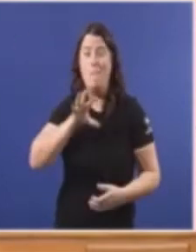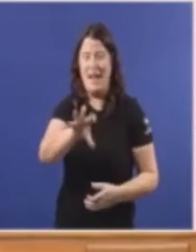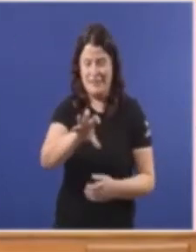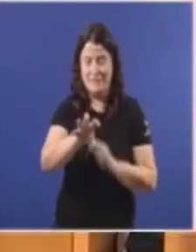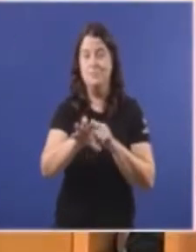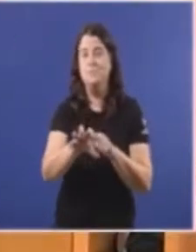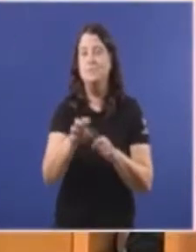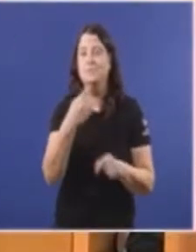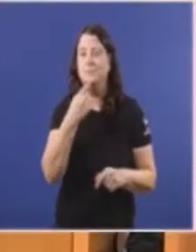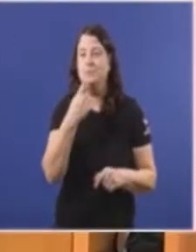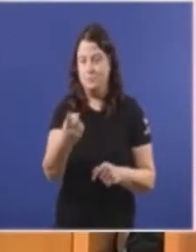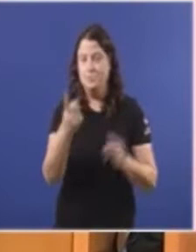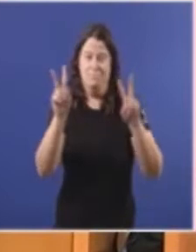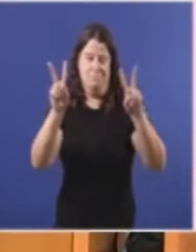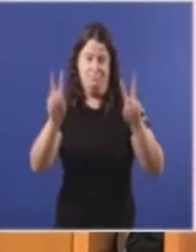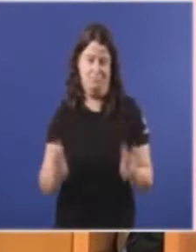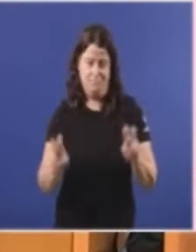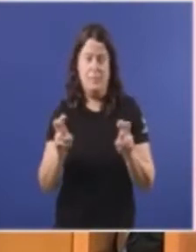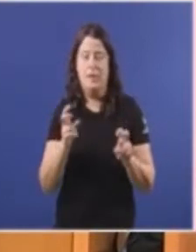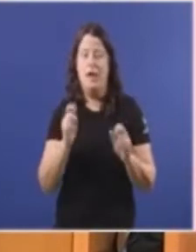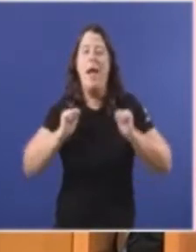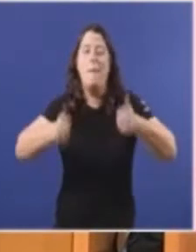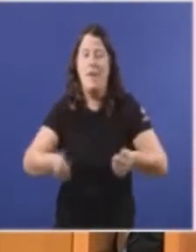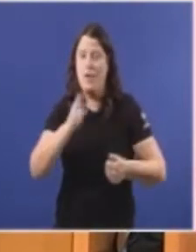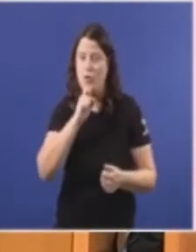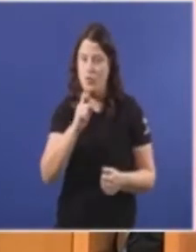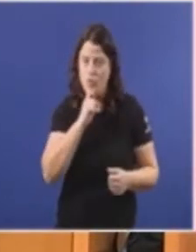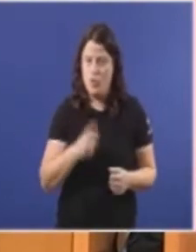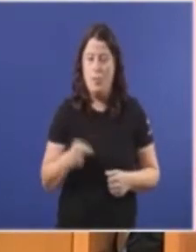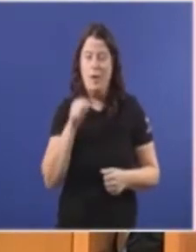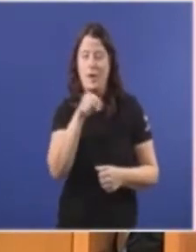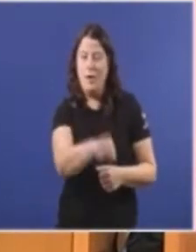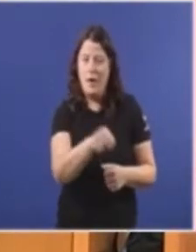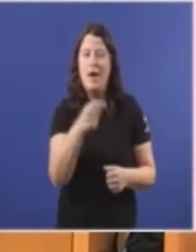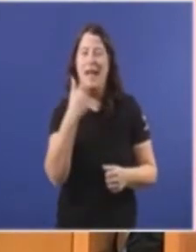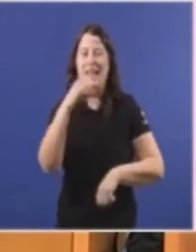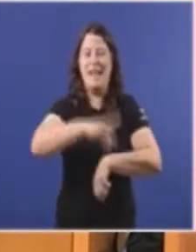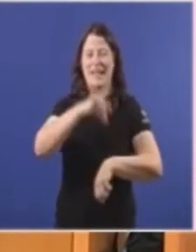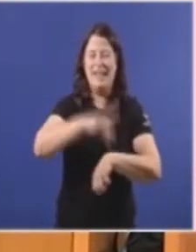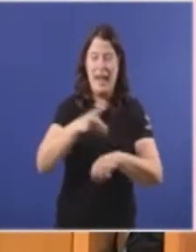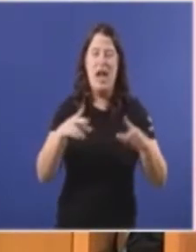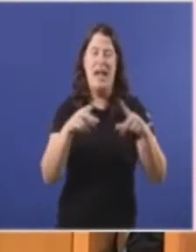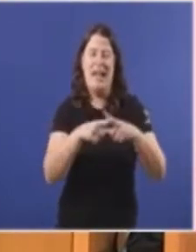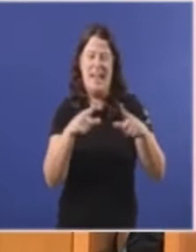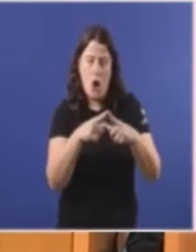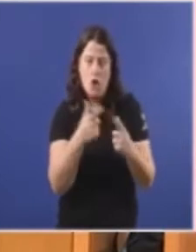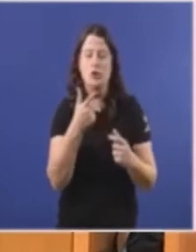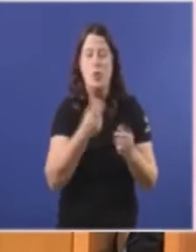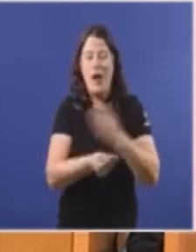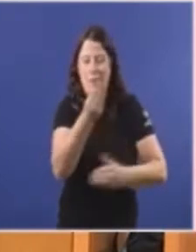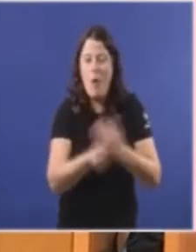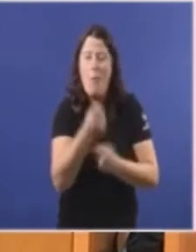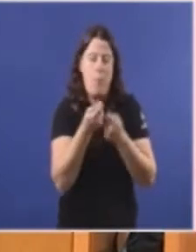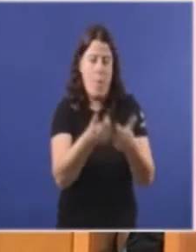Unha determinada crónica que se iniciaba deste xeito Non era a aludida falta de pericia de los ginecólogos Por asistir a pocos partos